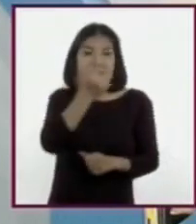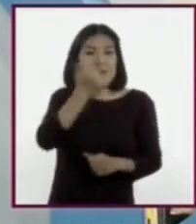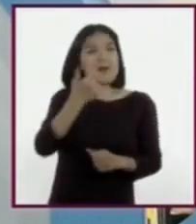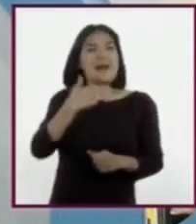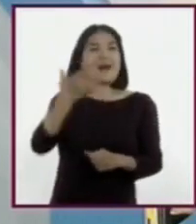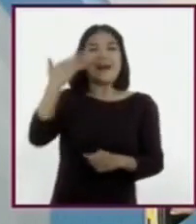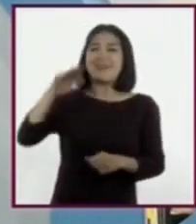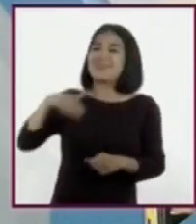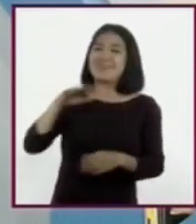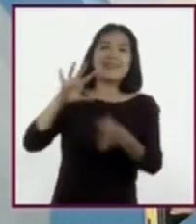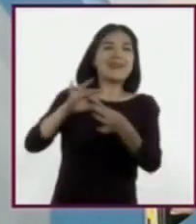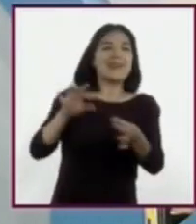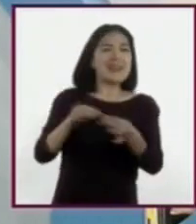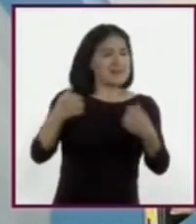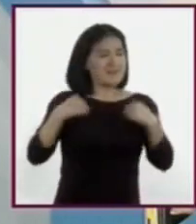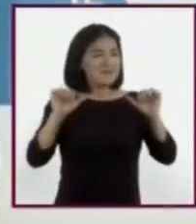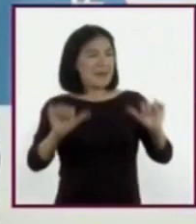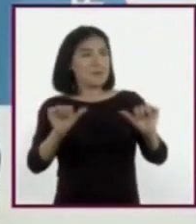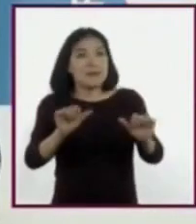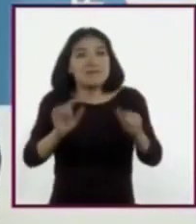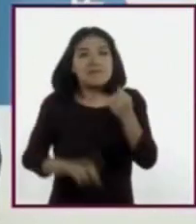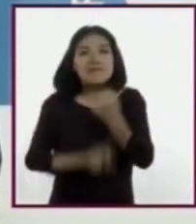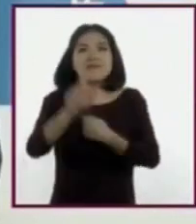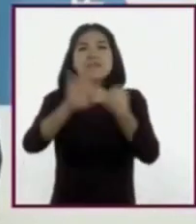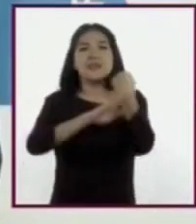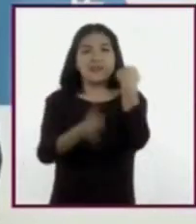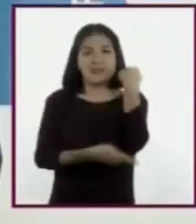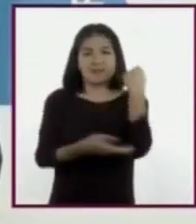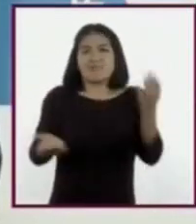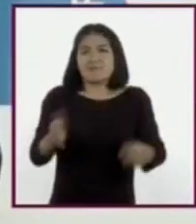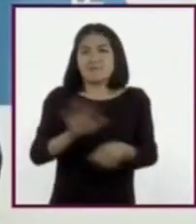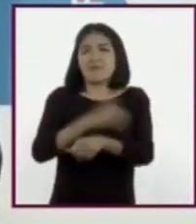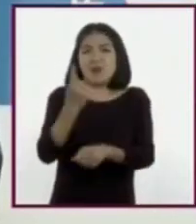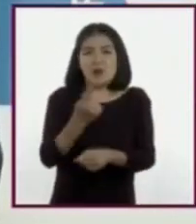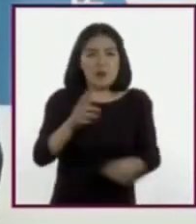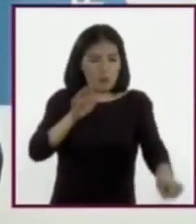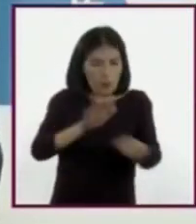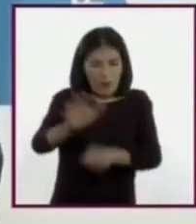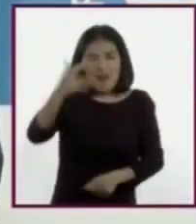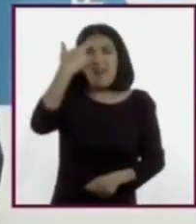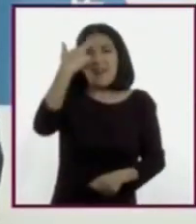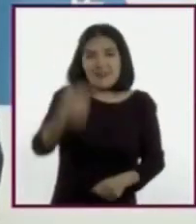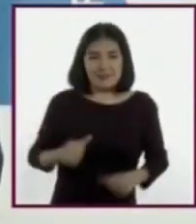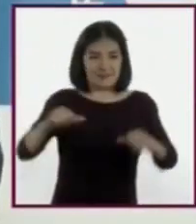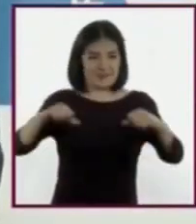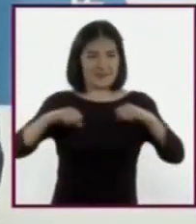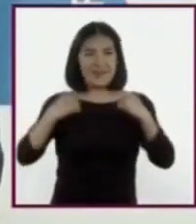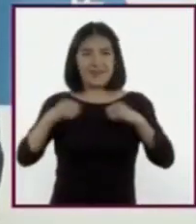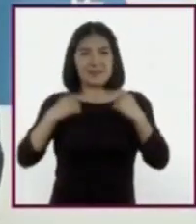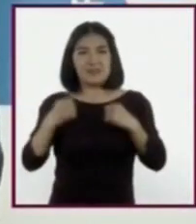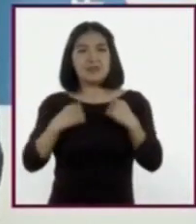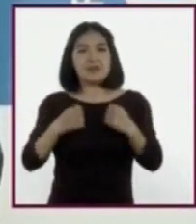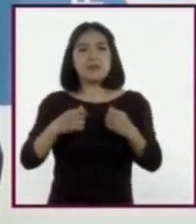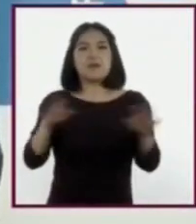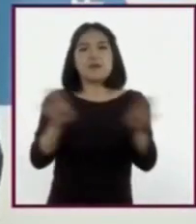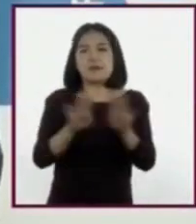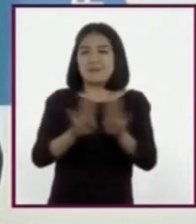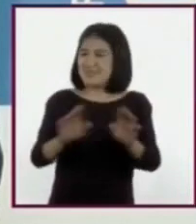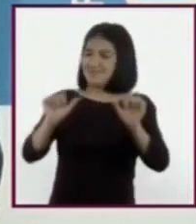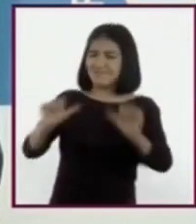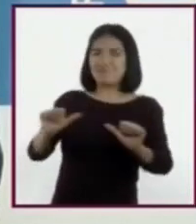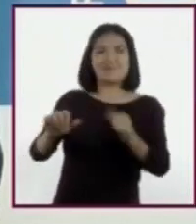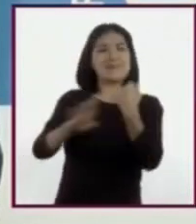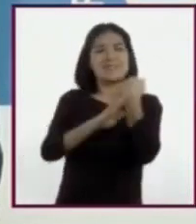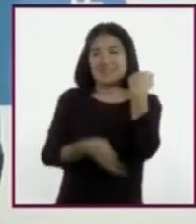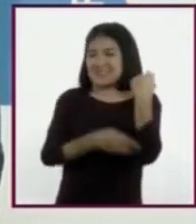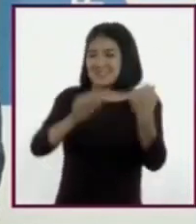que no les va a pasar y sí les sucede? ¿Hay razones que lleven a las y los adolescentes a no prevenir el embarazo o la